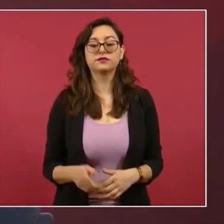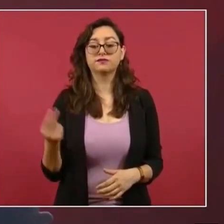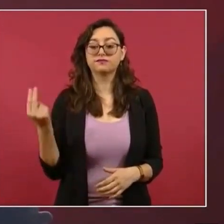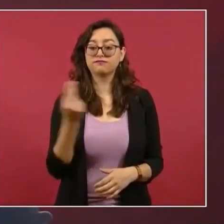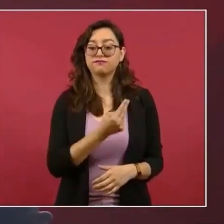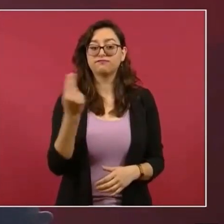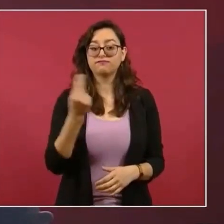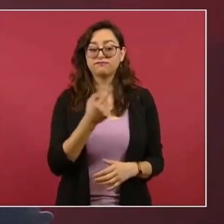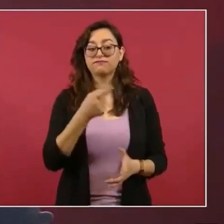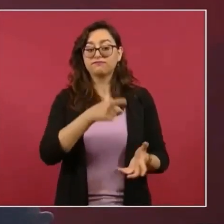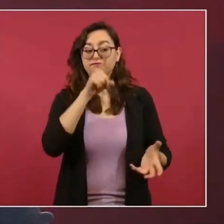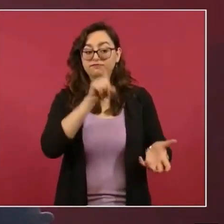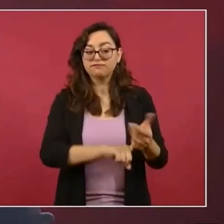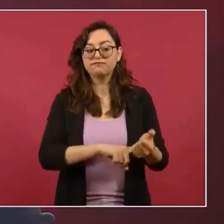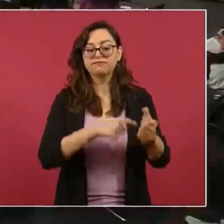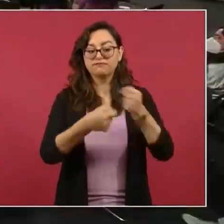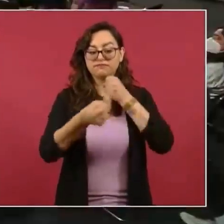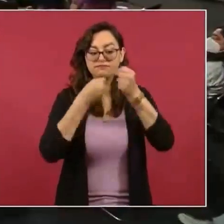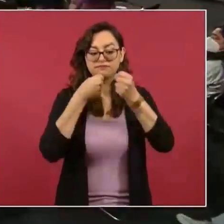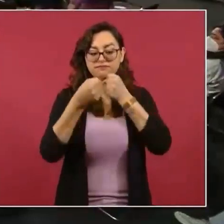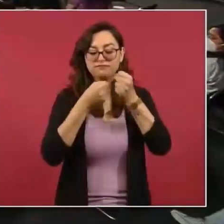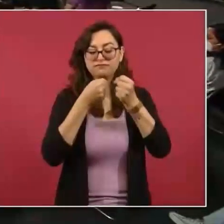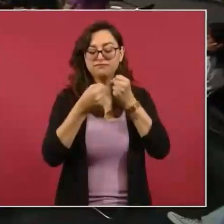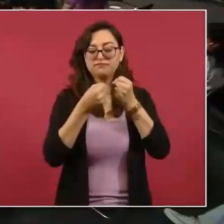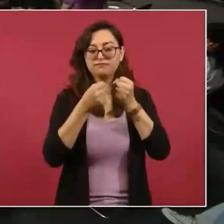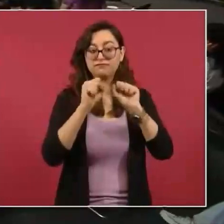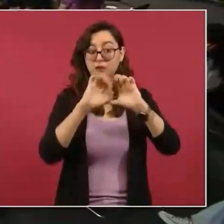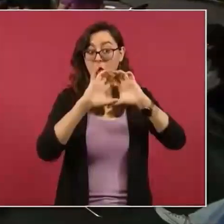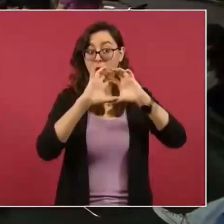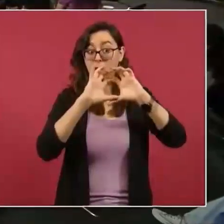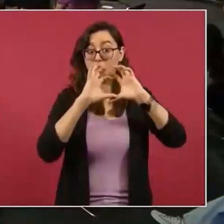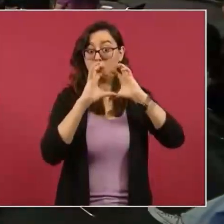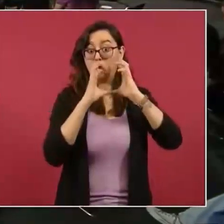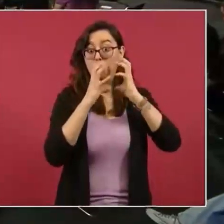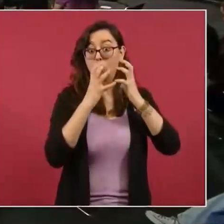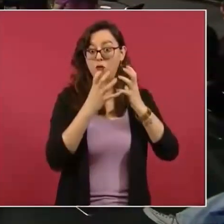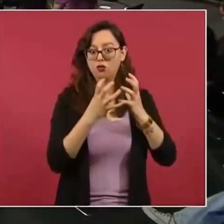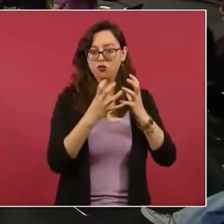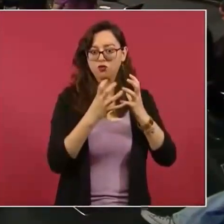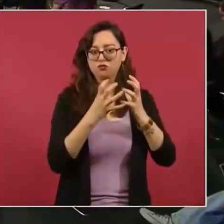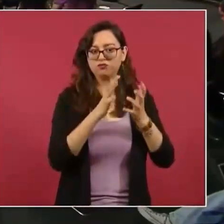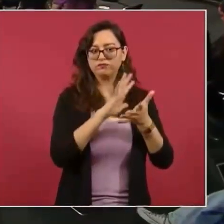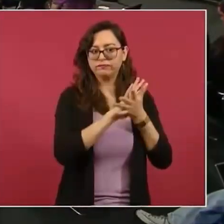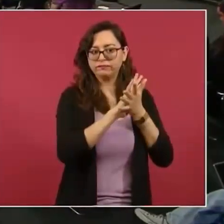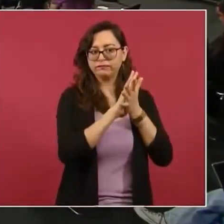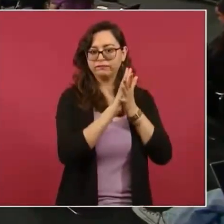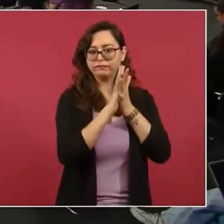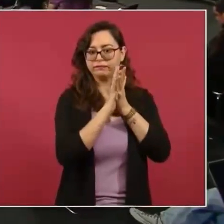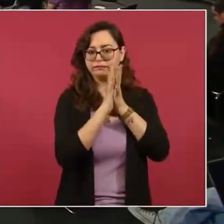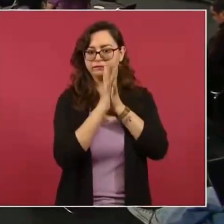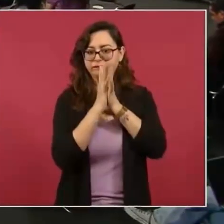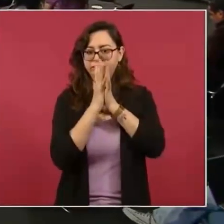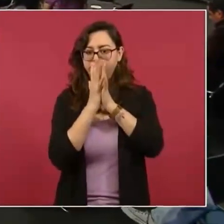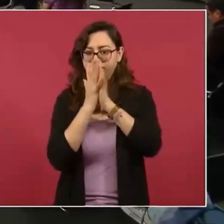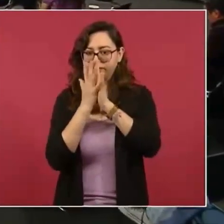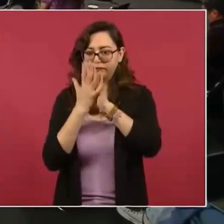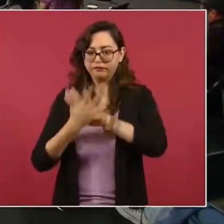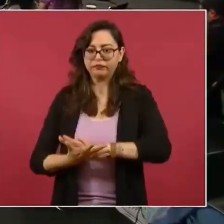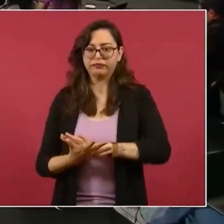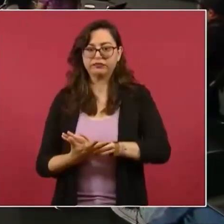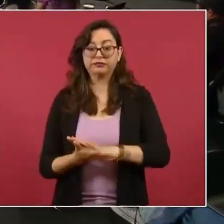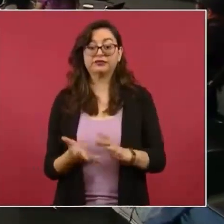mundial donde se ponga